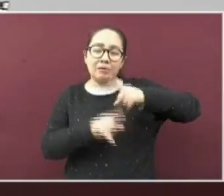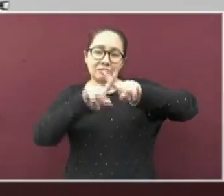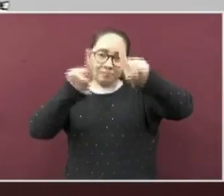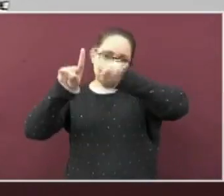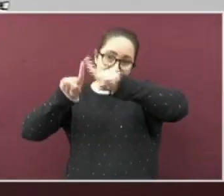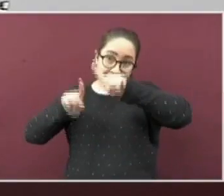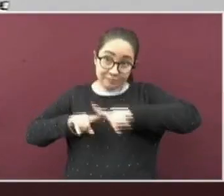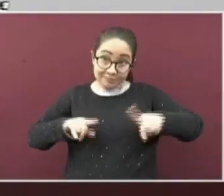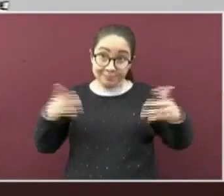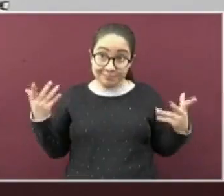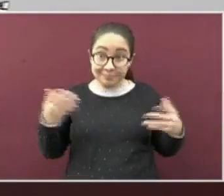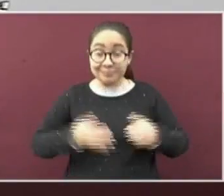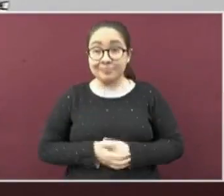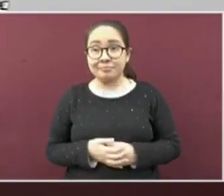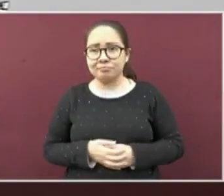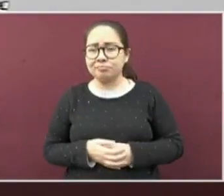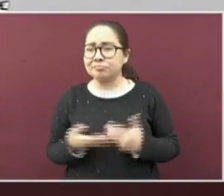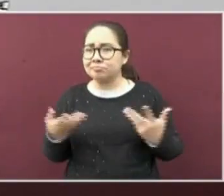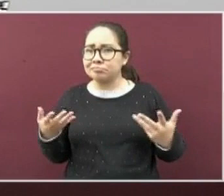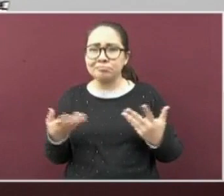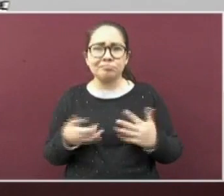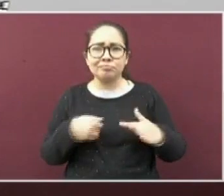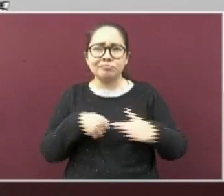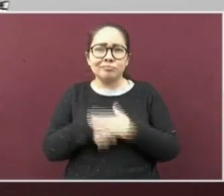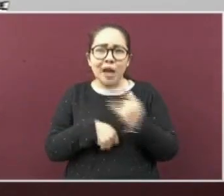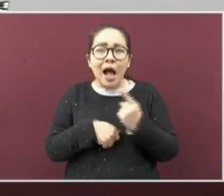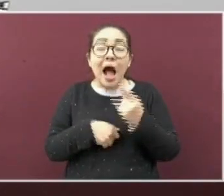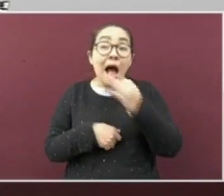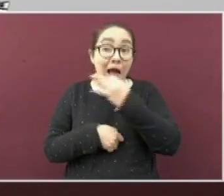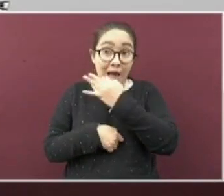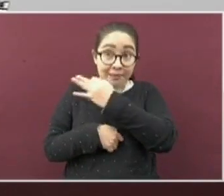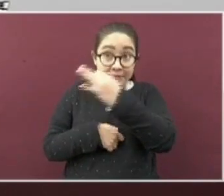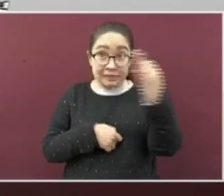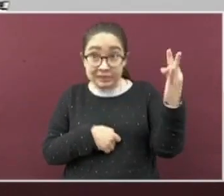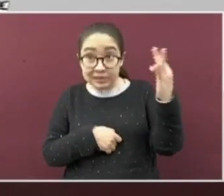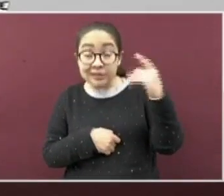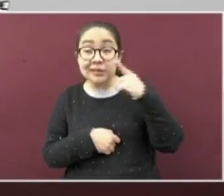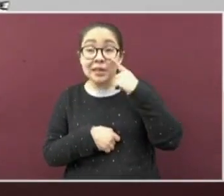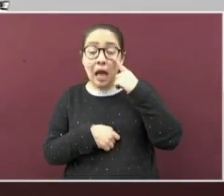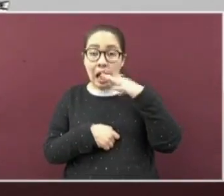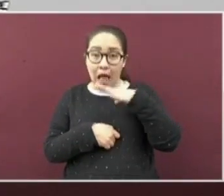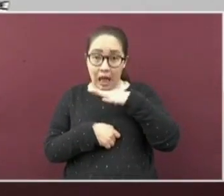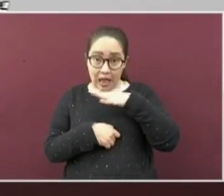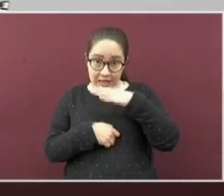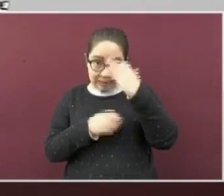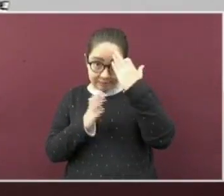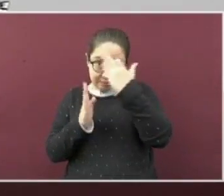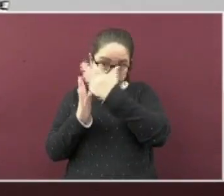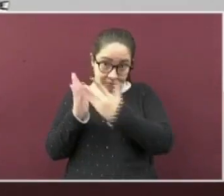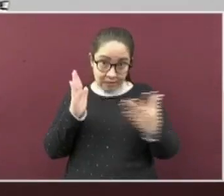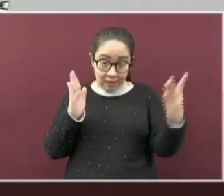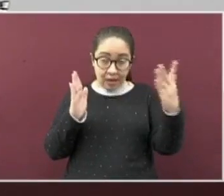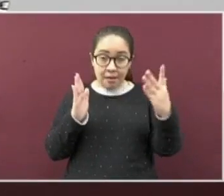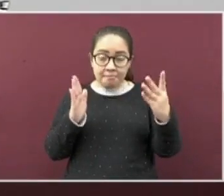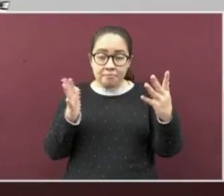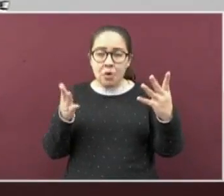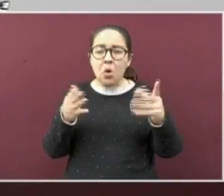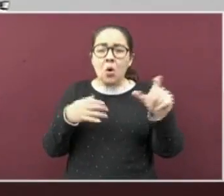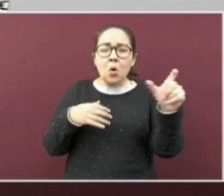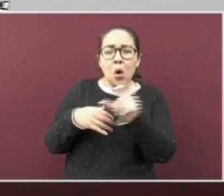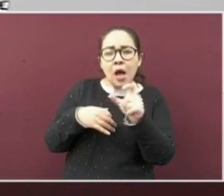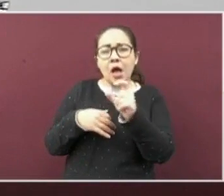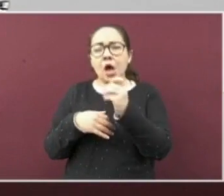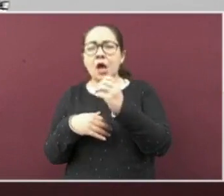síntomas. Comparto con ustedes que la epidemia estacional suele ocurrir a finales de